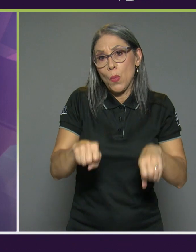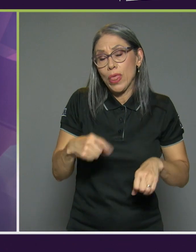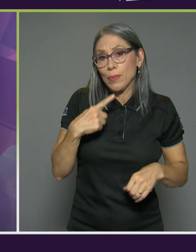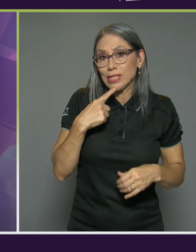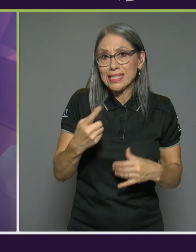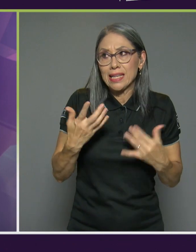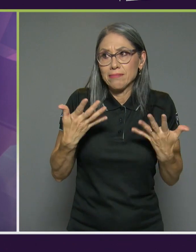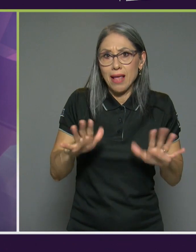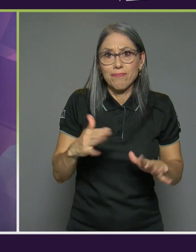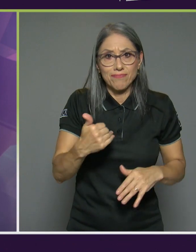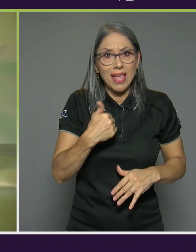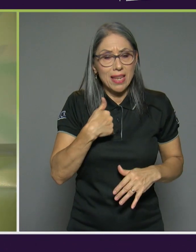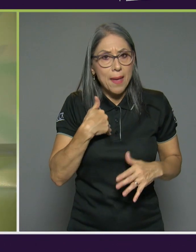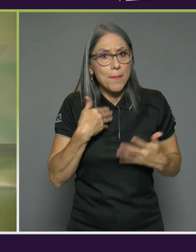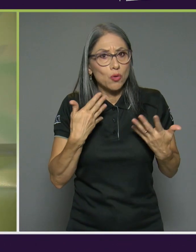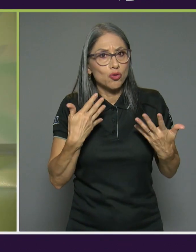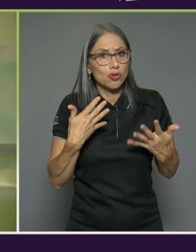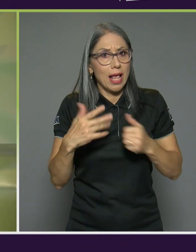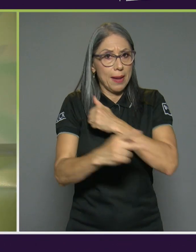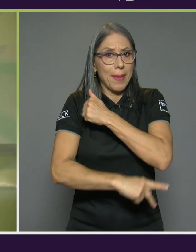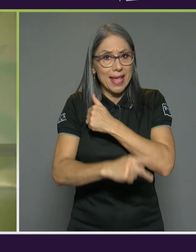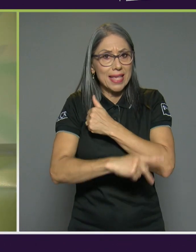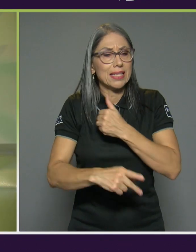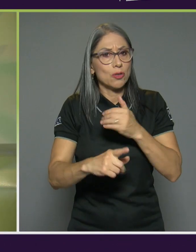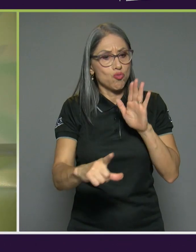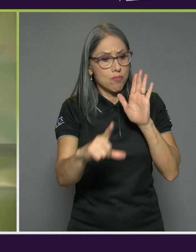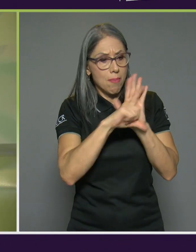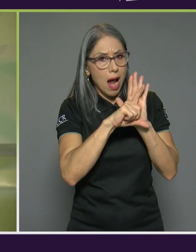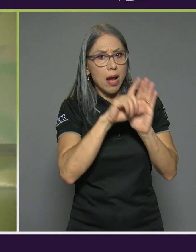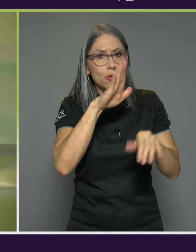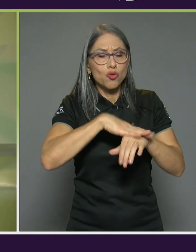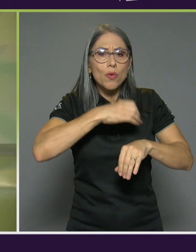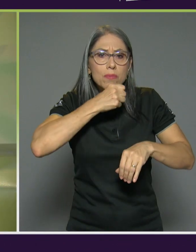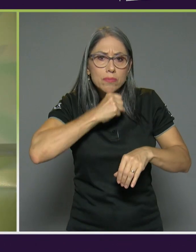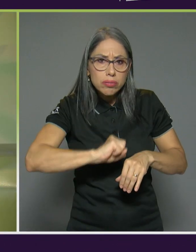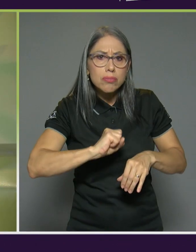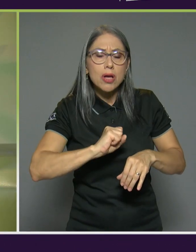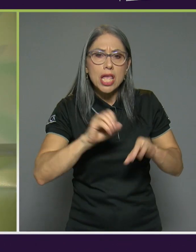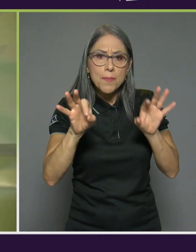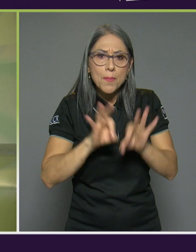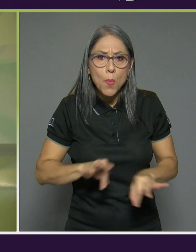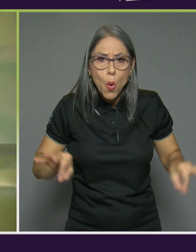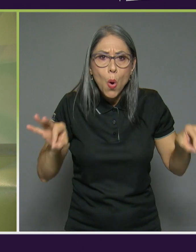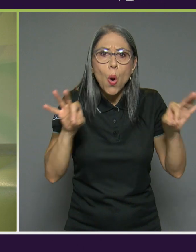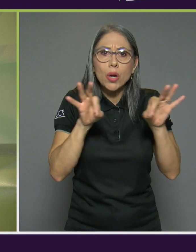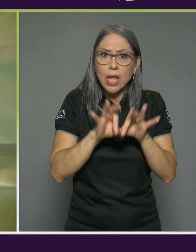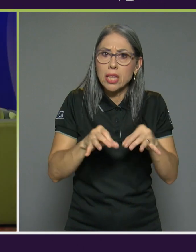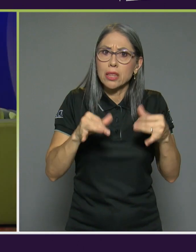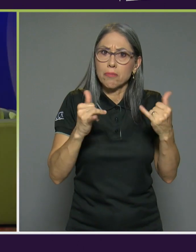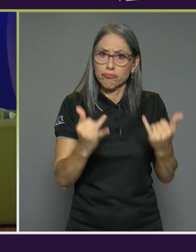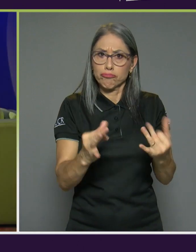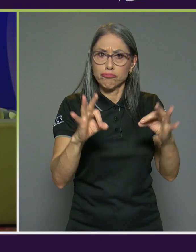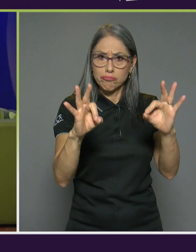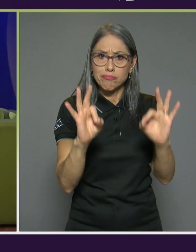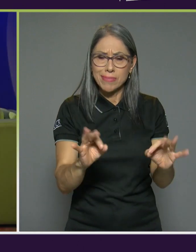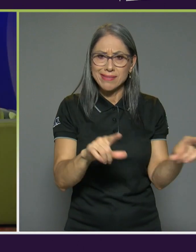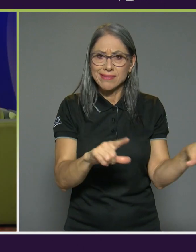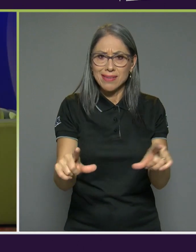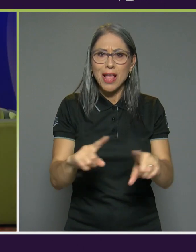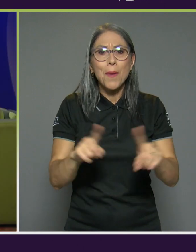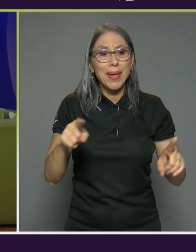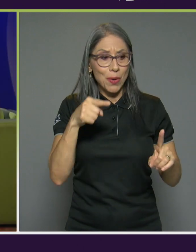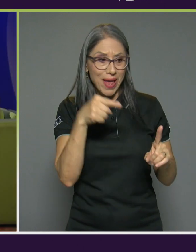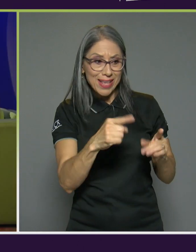gerontológico como país importante vivo en materia documental pero tenemos que